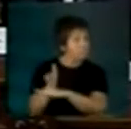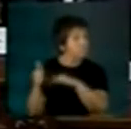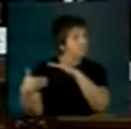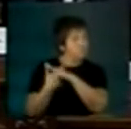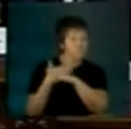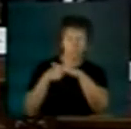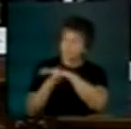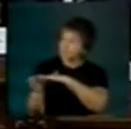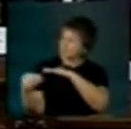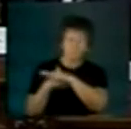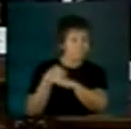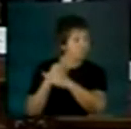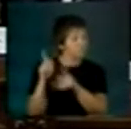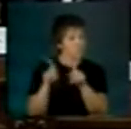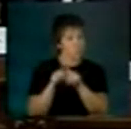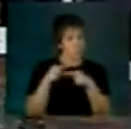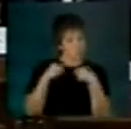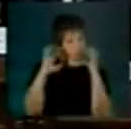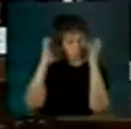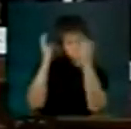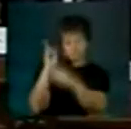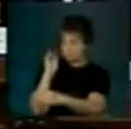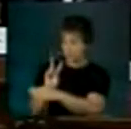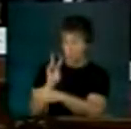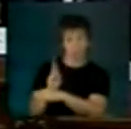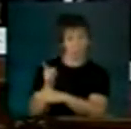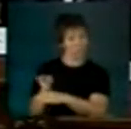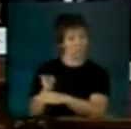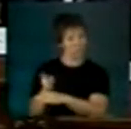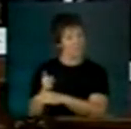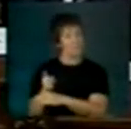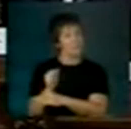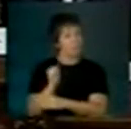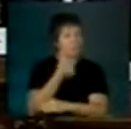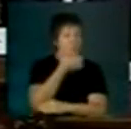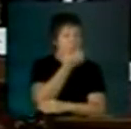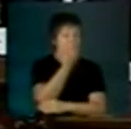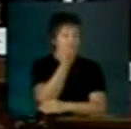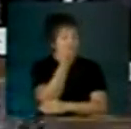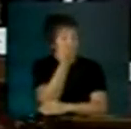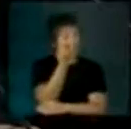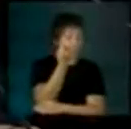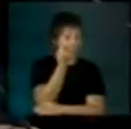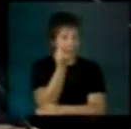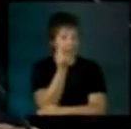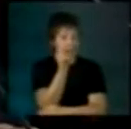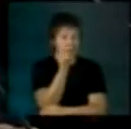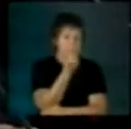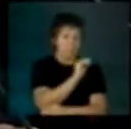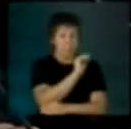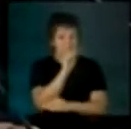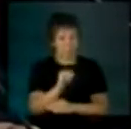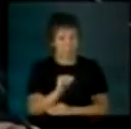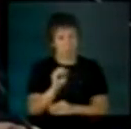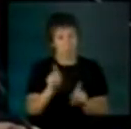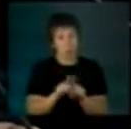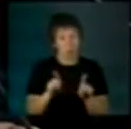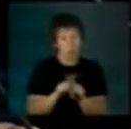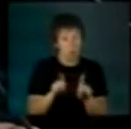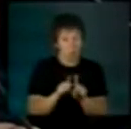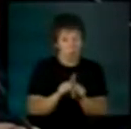Permítame decirlo de una manera provocativa vamos a ser ortodosos